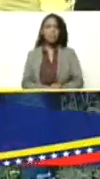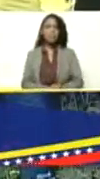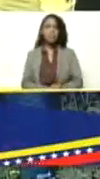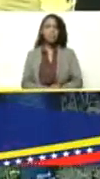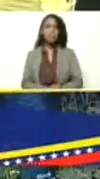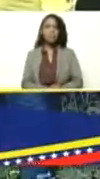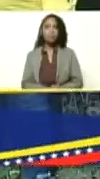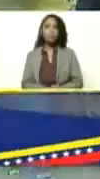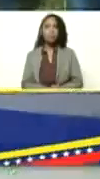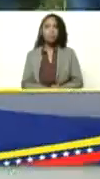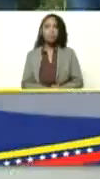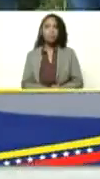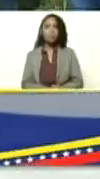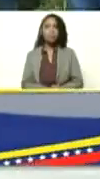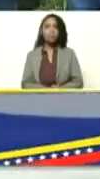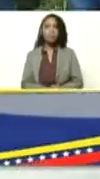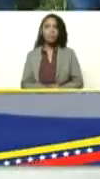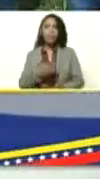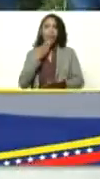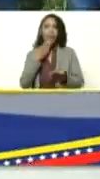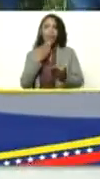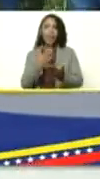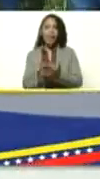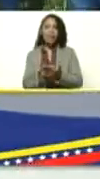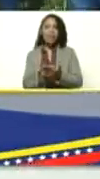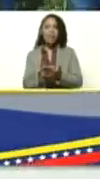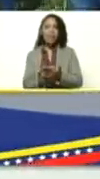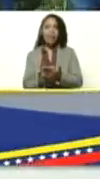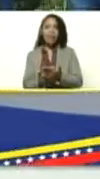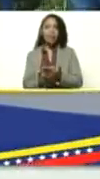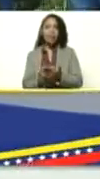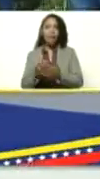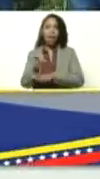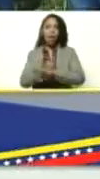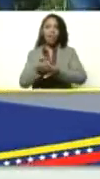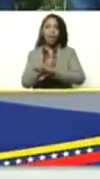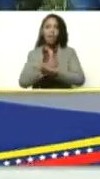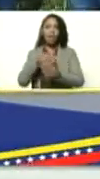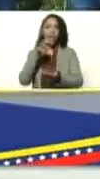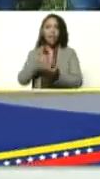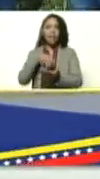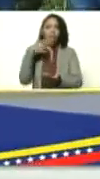muchas gracias Ernesto Ernesto Luna gobernador